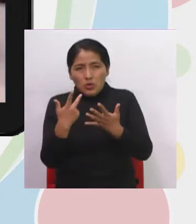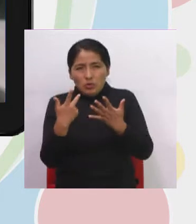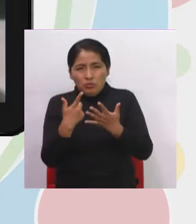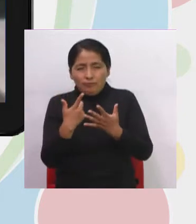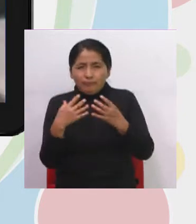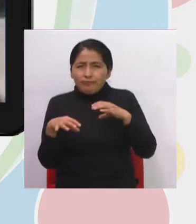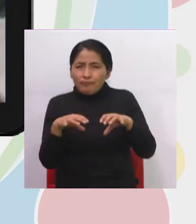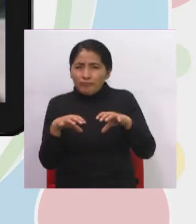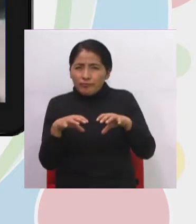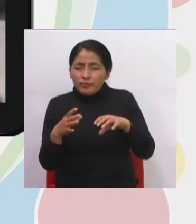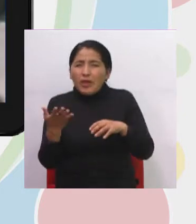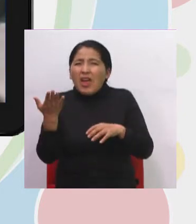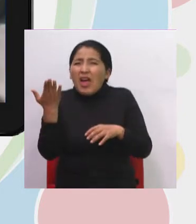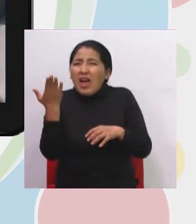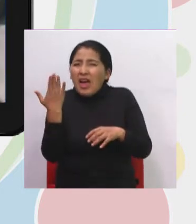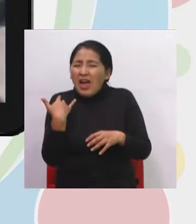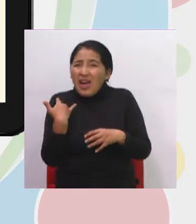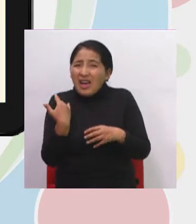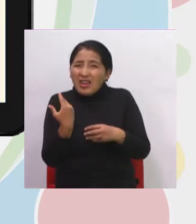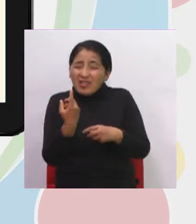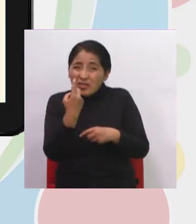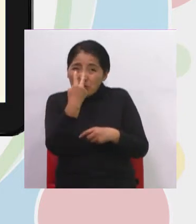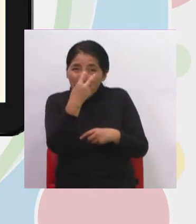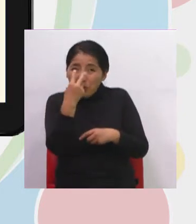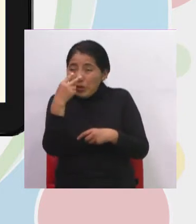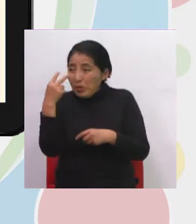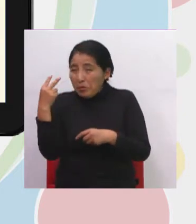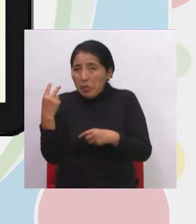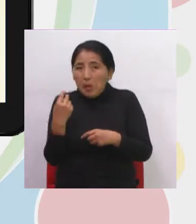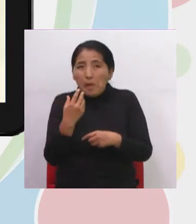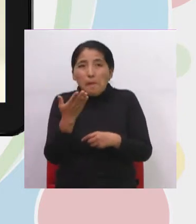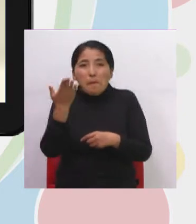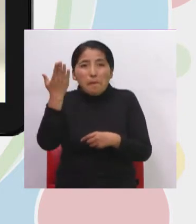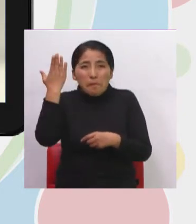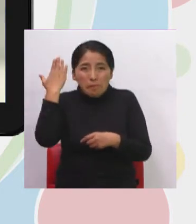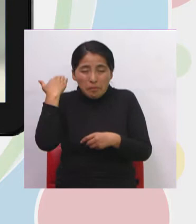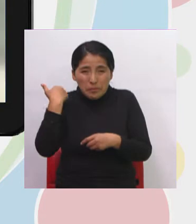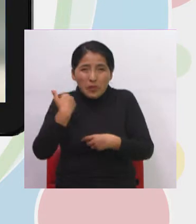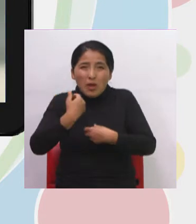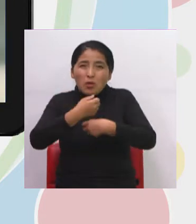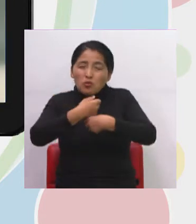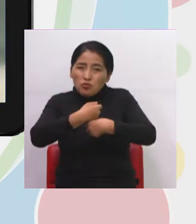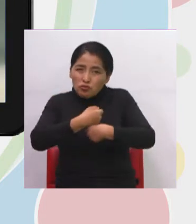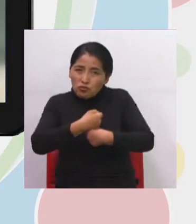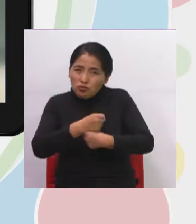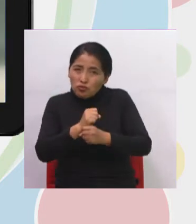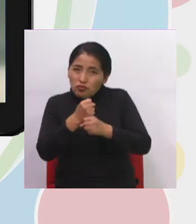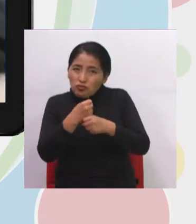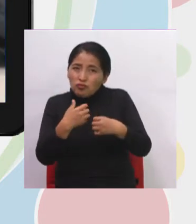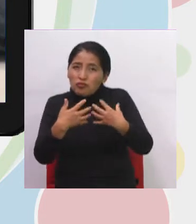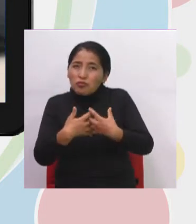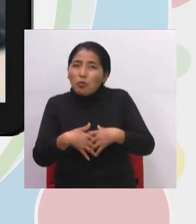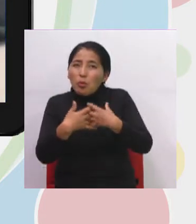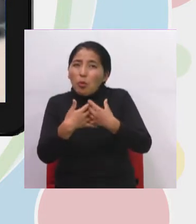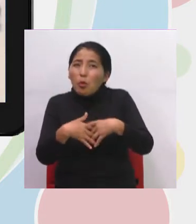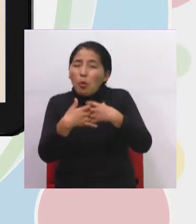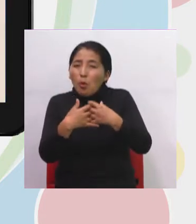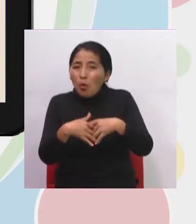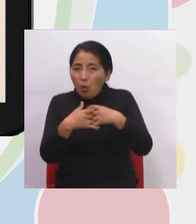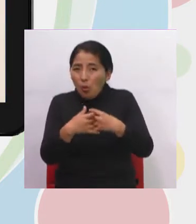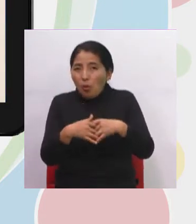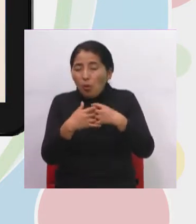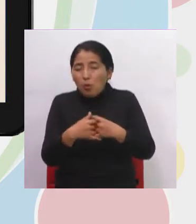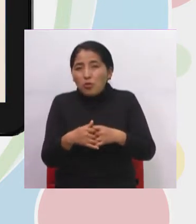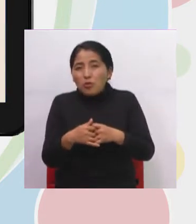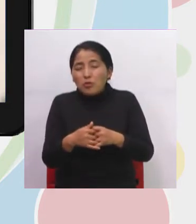ese lugar, en esas grandes máquinas que ustedes pueden observar, si es que visitan ese lugar, acuñaban las monedas y luego